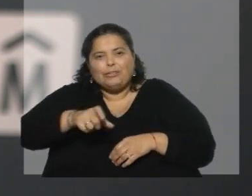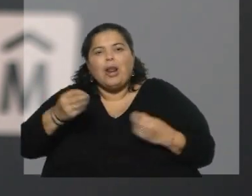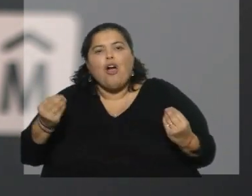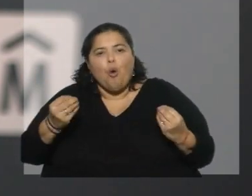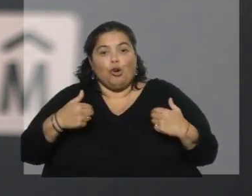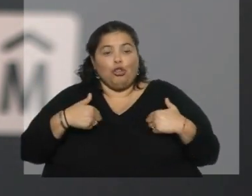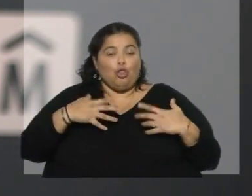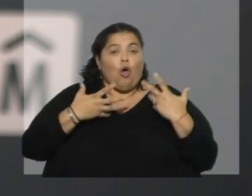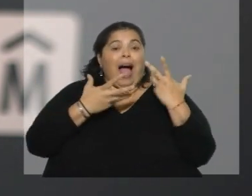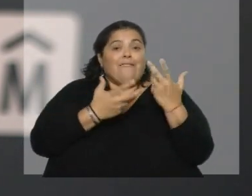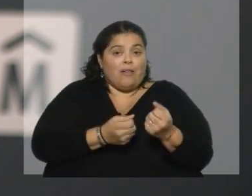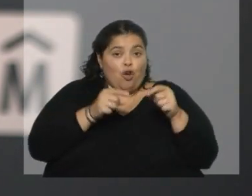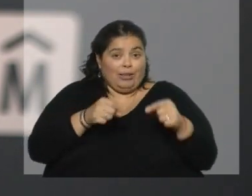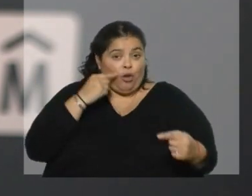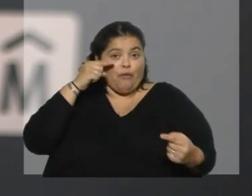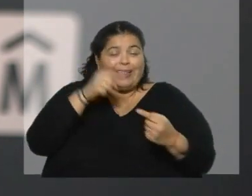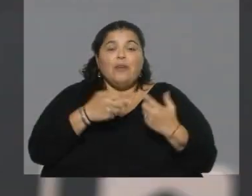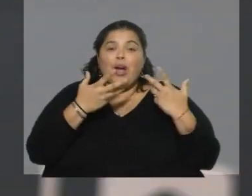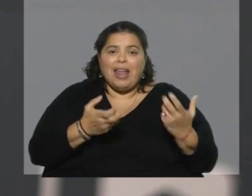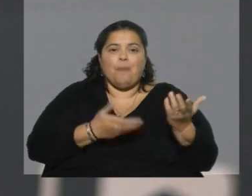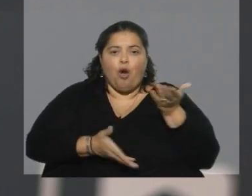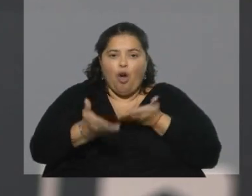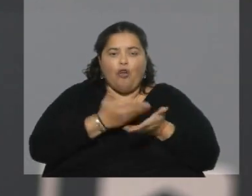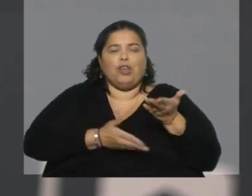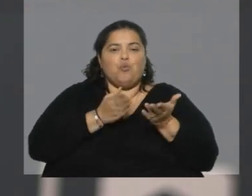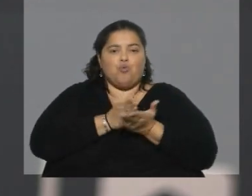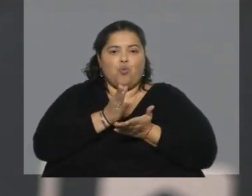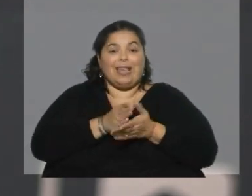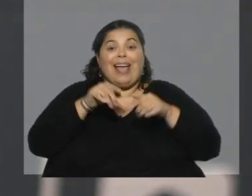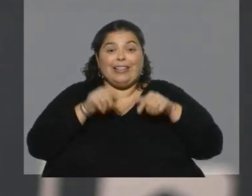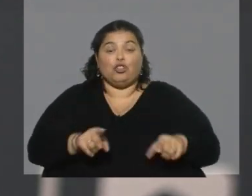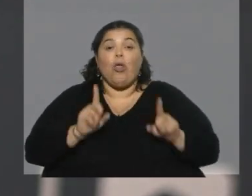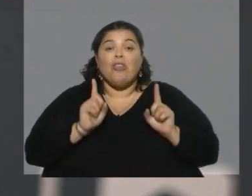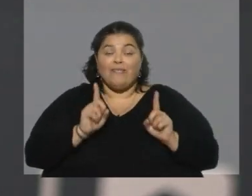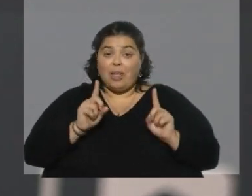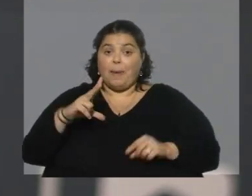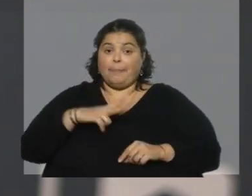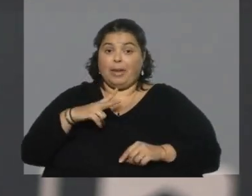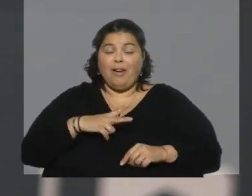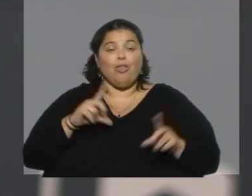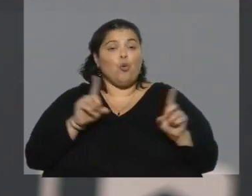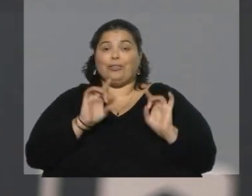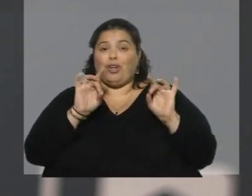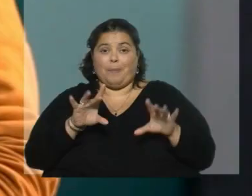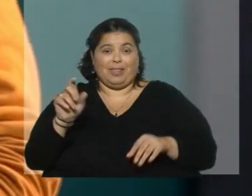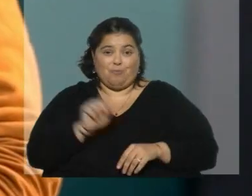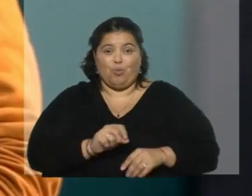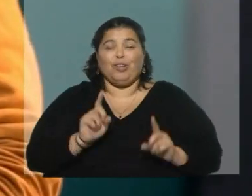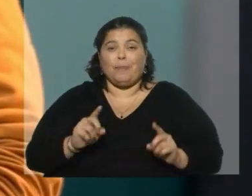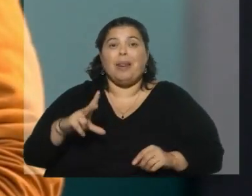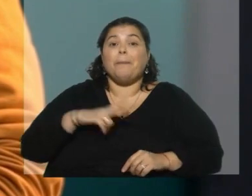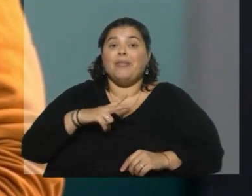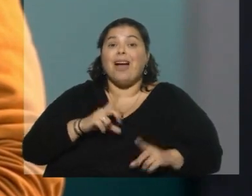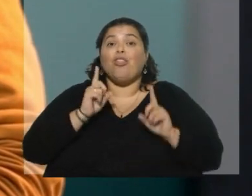favor de esas metas y queremos contribuir también en ese proceso. Que también recordemos son metas que debe cumplir el sector privado, son metas al sector privado, pero que